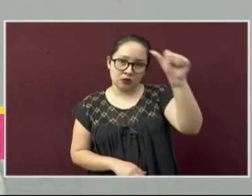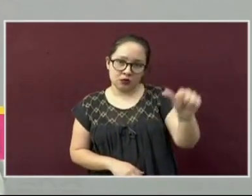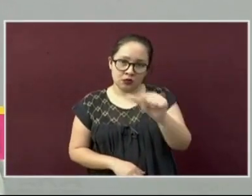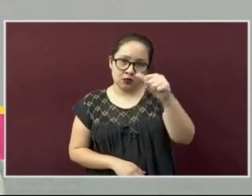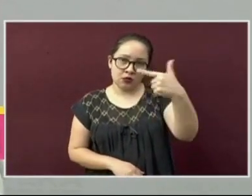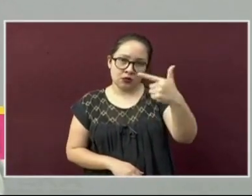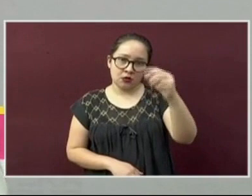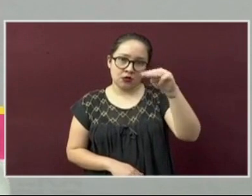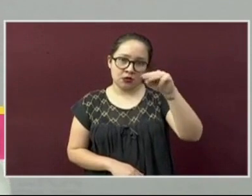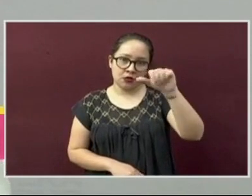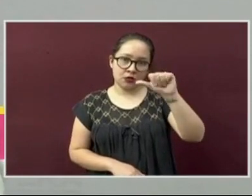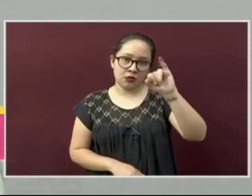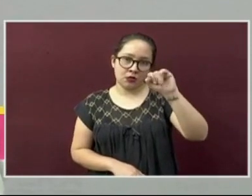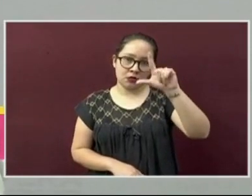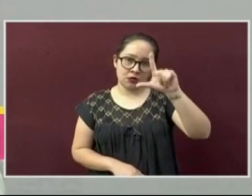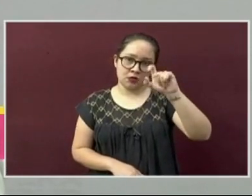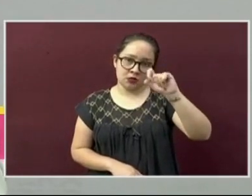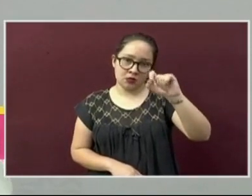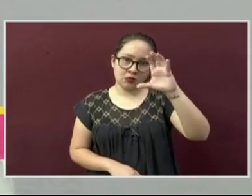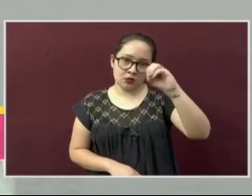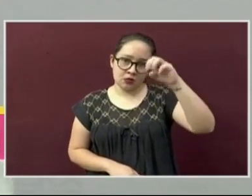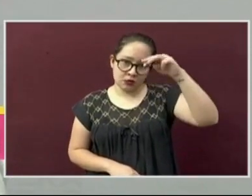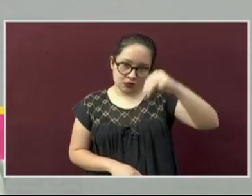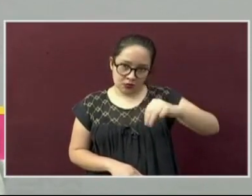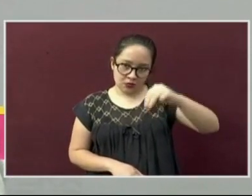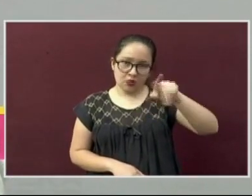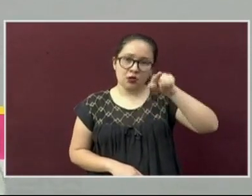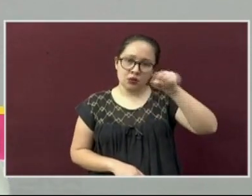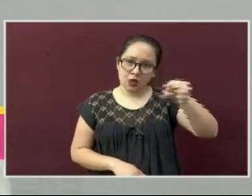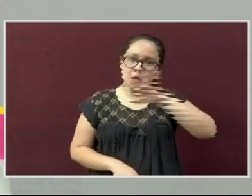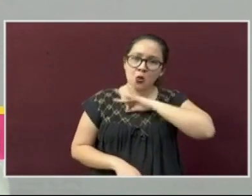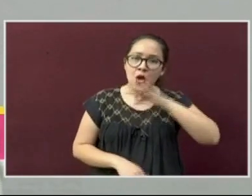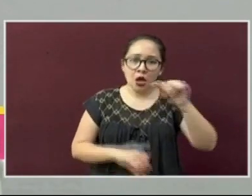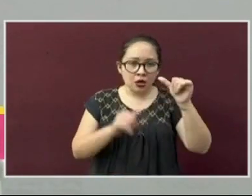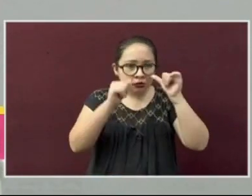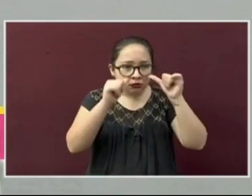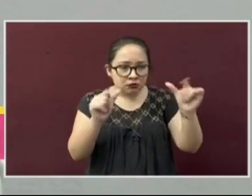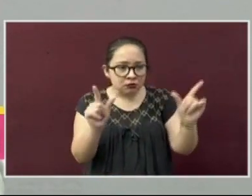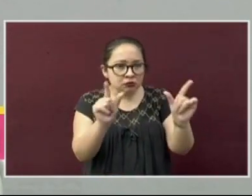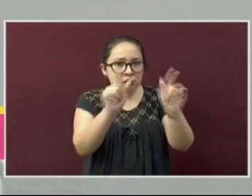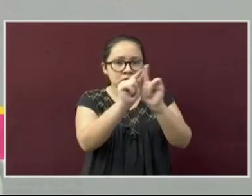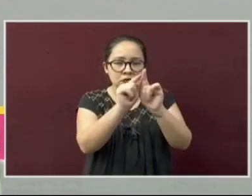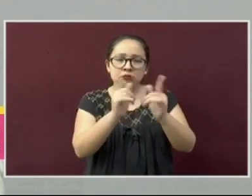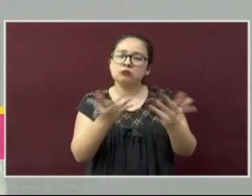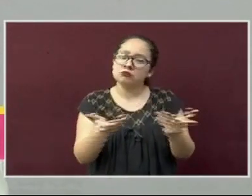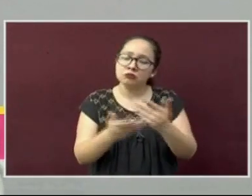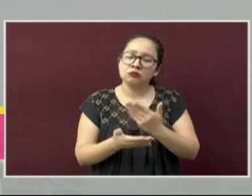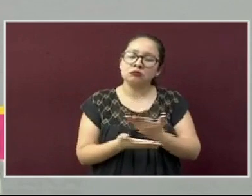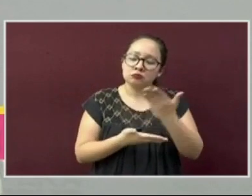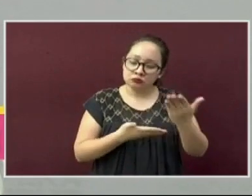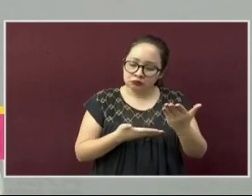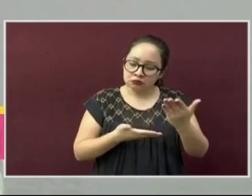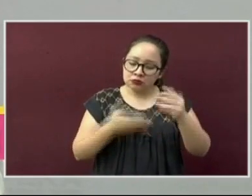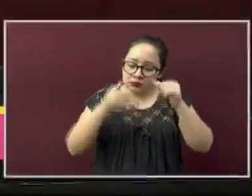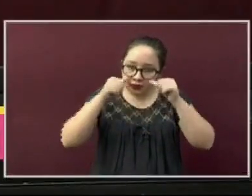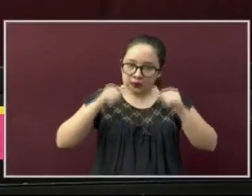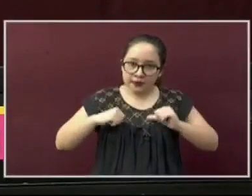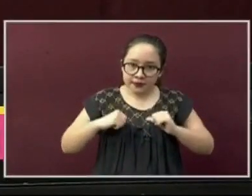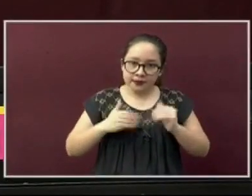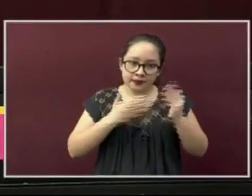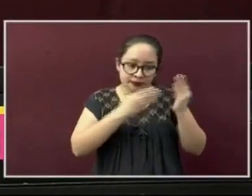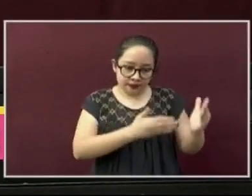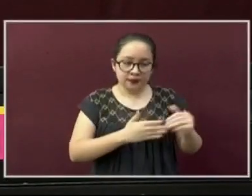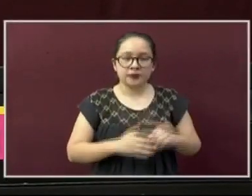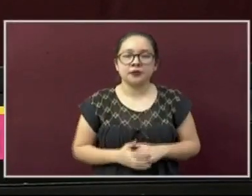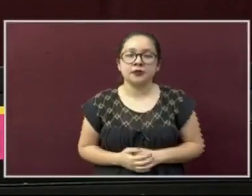en donde le atenderemos a la brevedad. Agradezco la atención al presente. Adelante, doctor Roberto Ramos Salón.